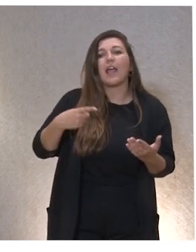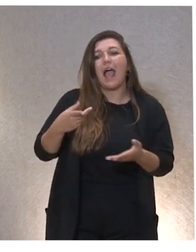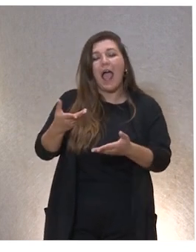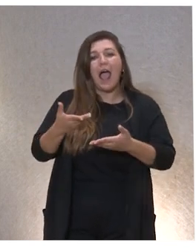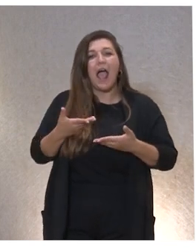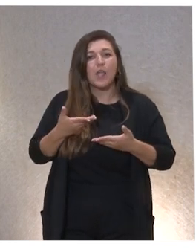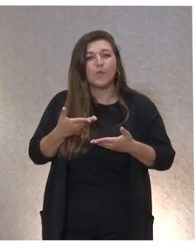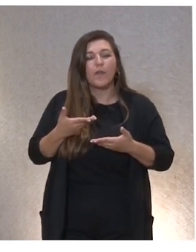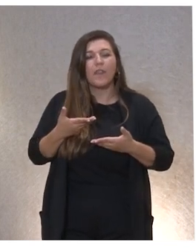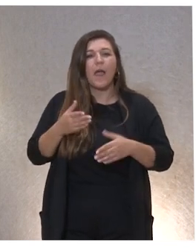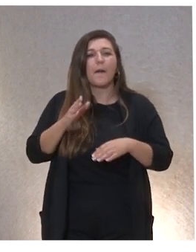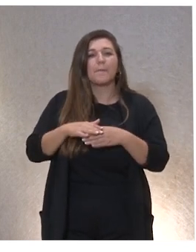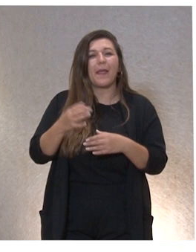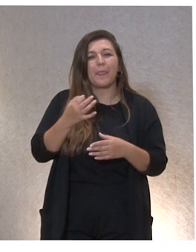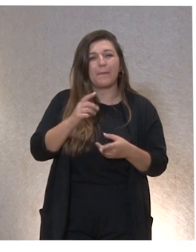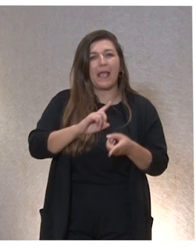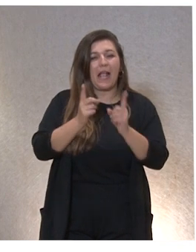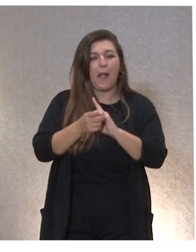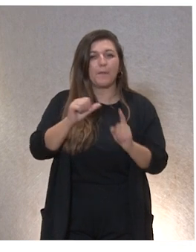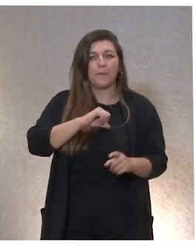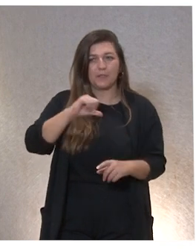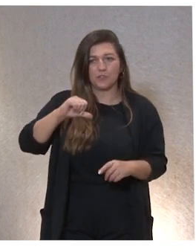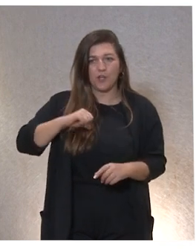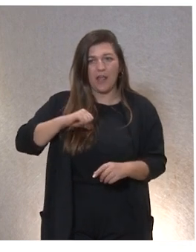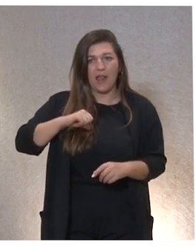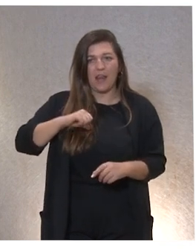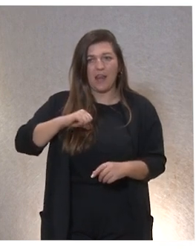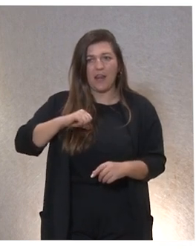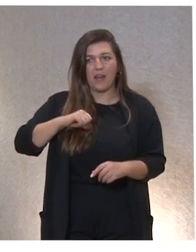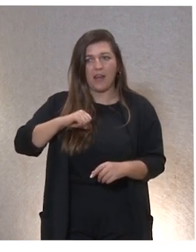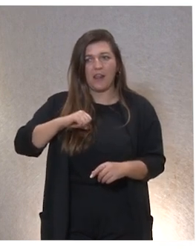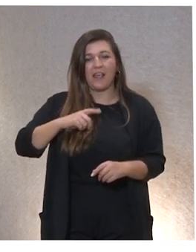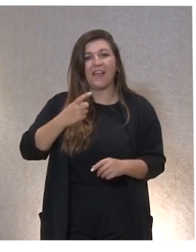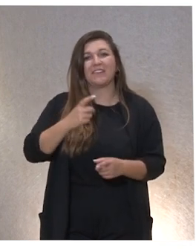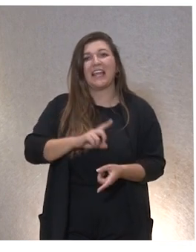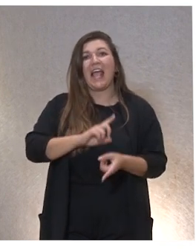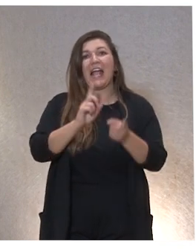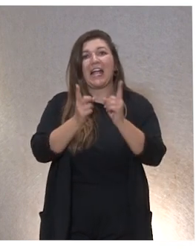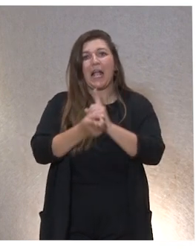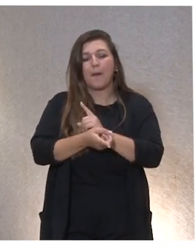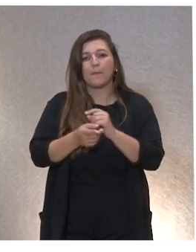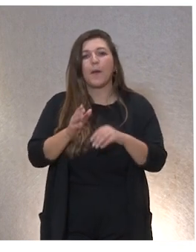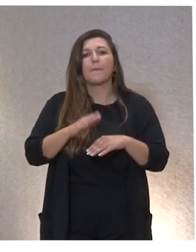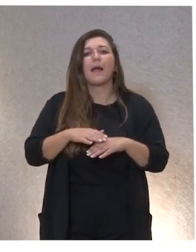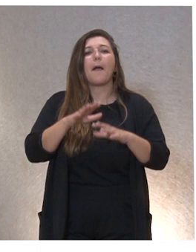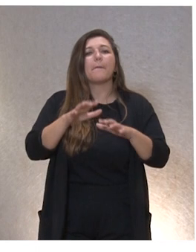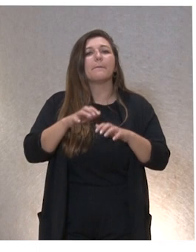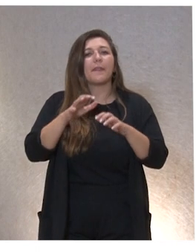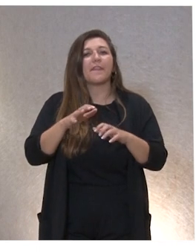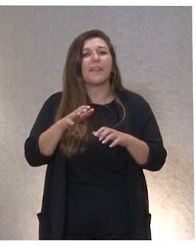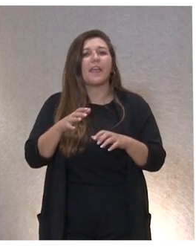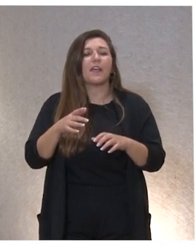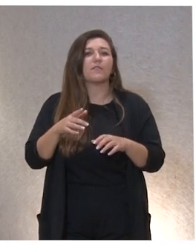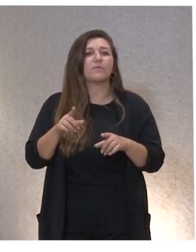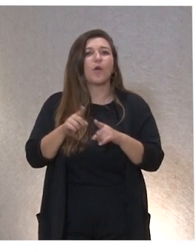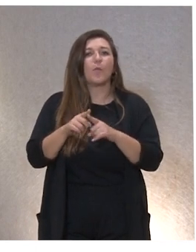pero hay que hacer un cambio personal y tenemos que hacer una transformación para aprender también a cambiar el